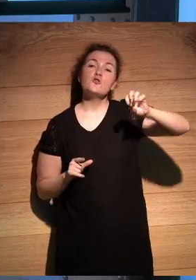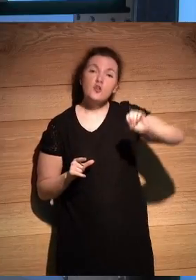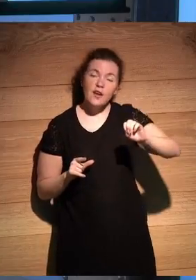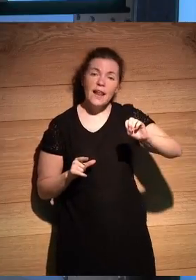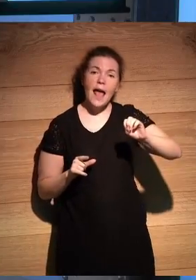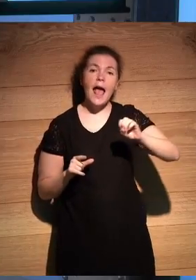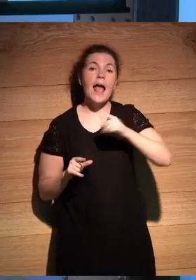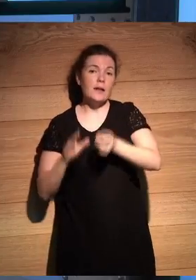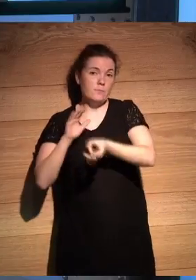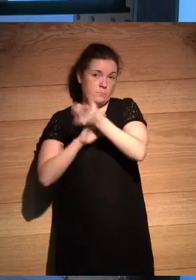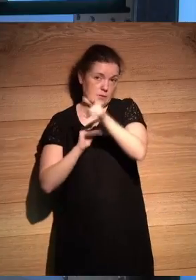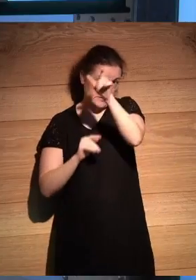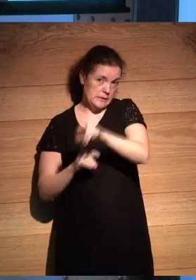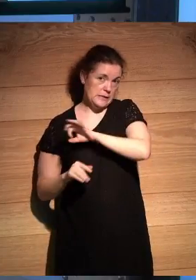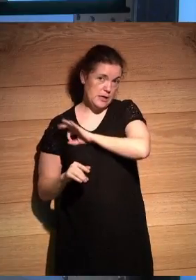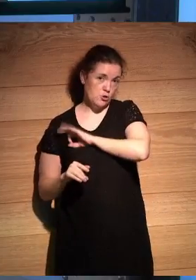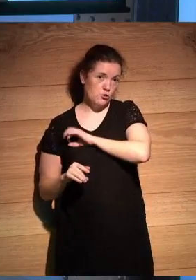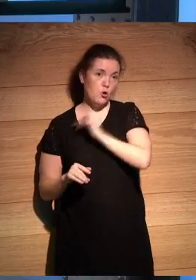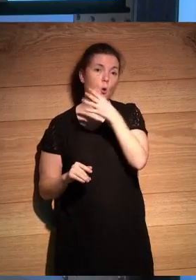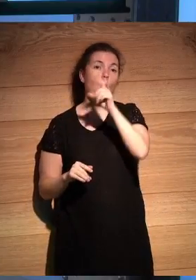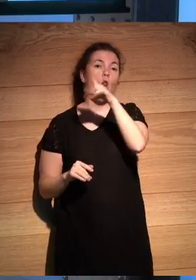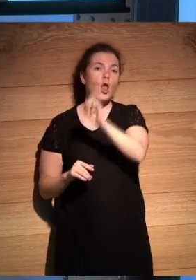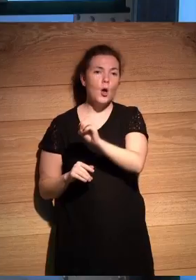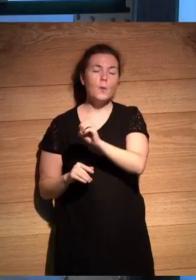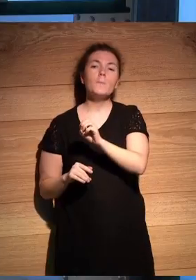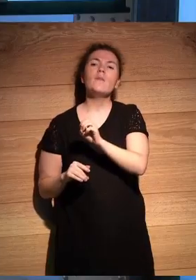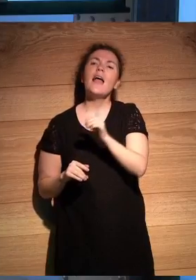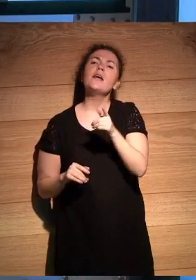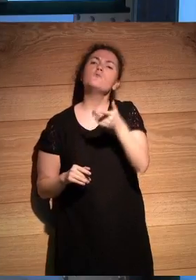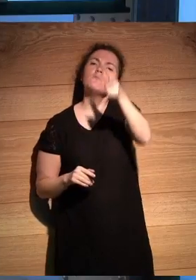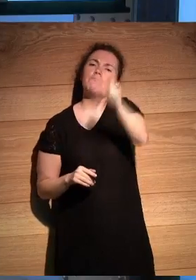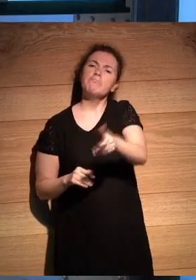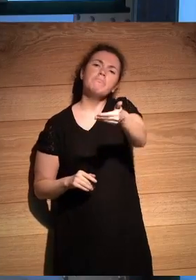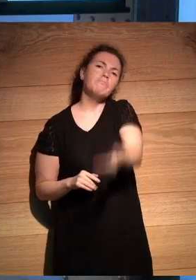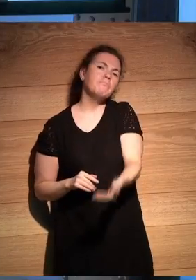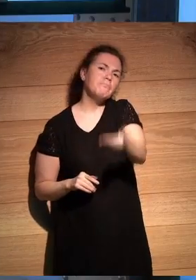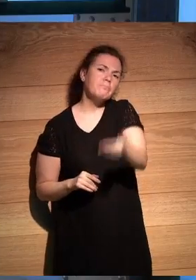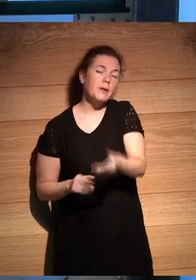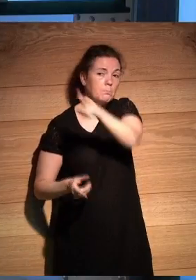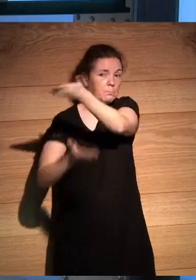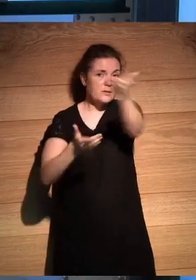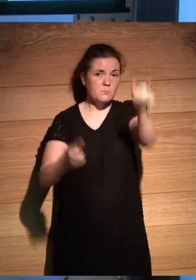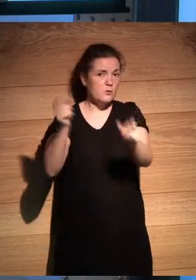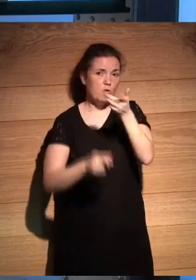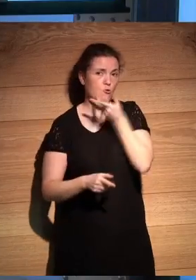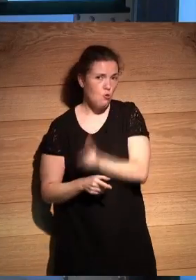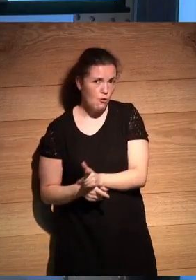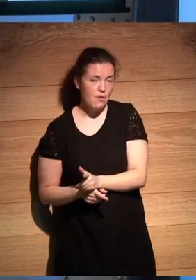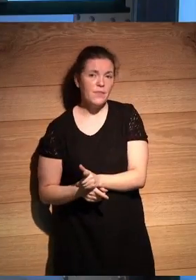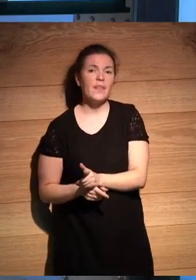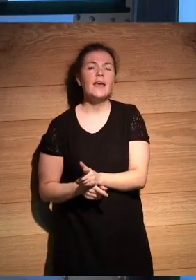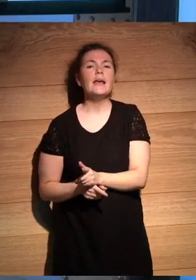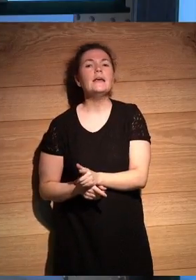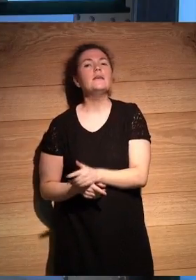señor Julio Montané es una pieza fundamental en toda esta historia y es muy poco conocida, como ya decía Pera.